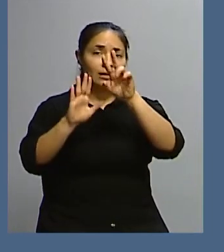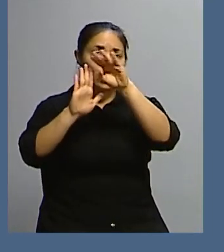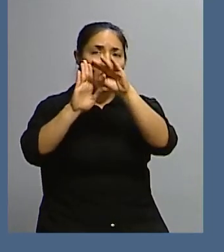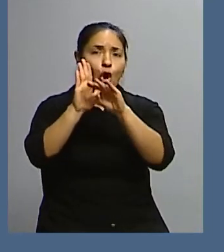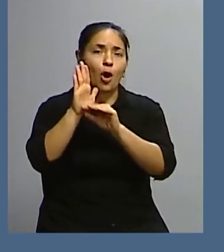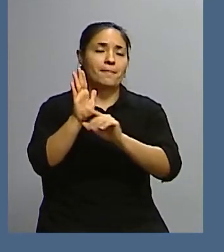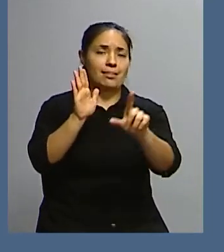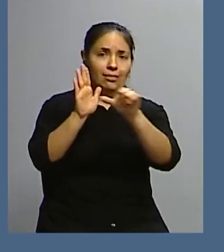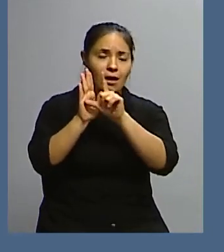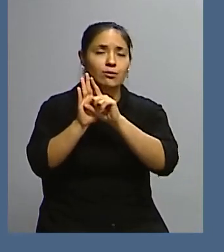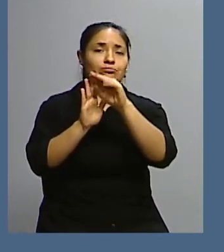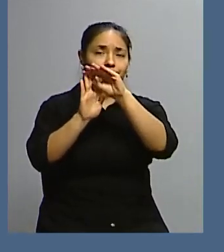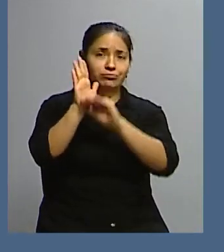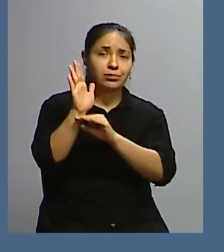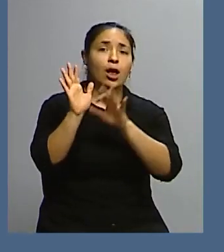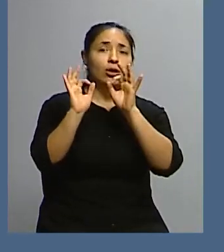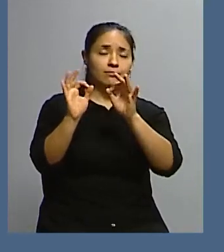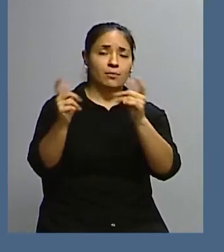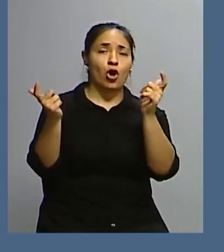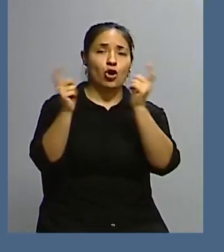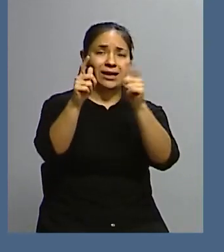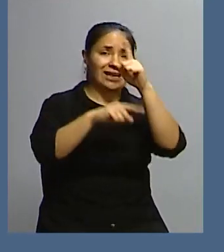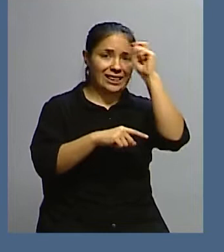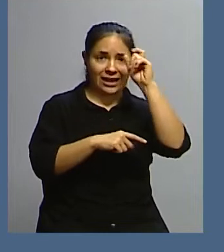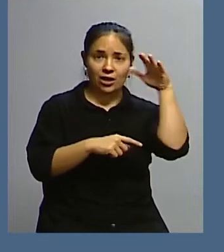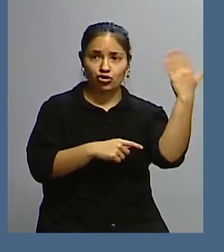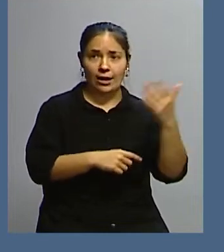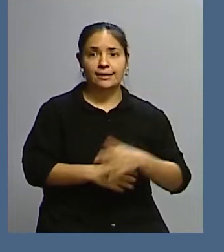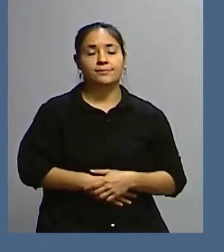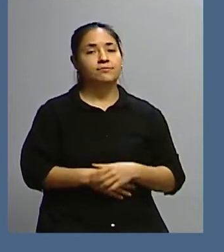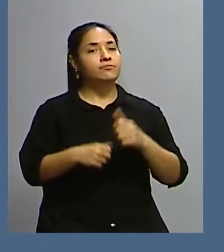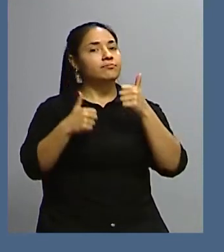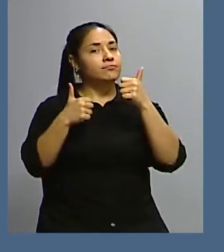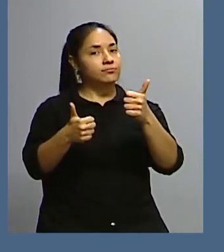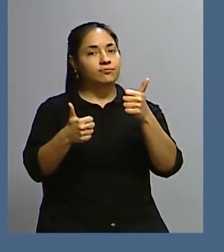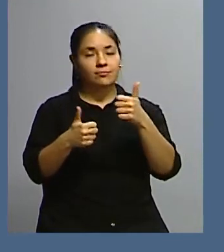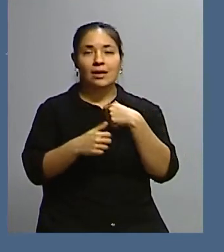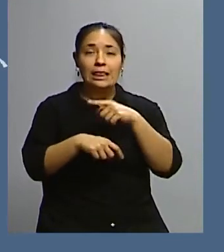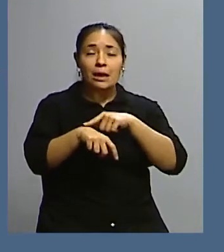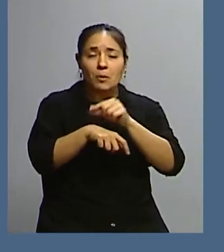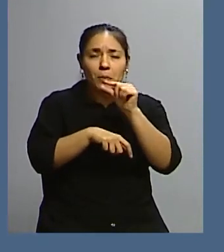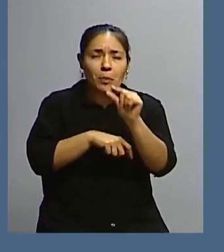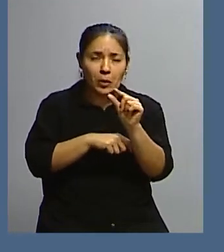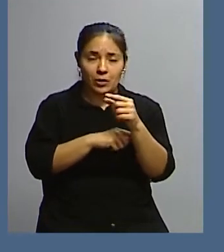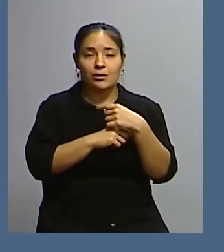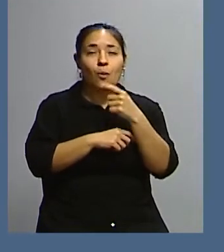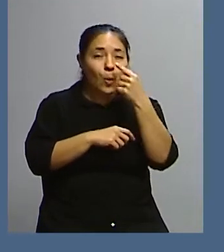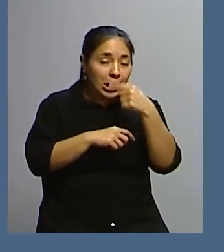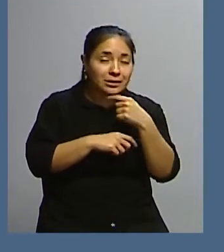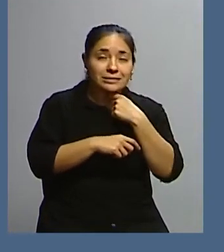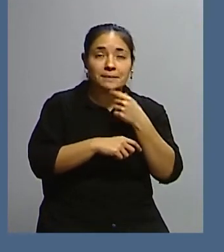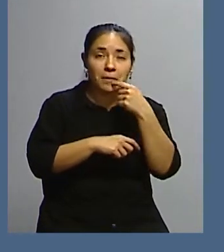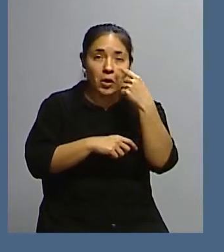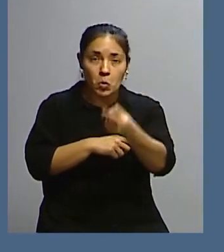legislativo que proviene de estas organizaciones internacionales. Ana María, nos queda muy poco tiempo, pero yo le quería preguntar